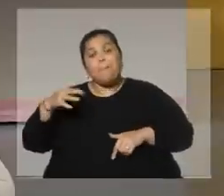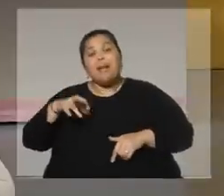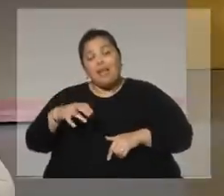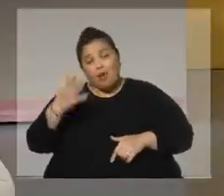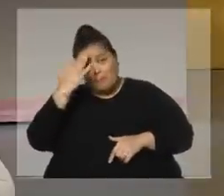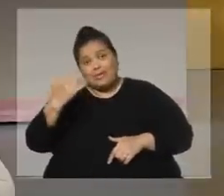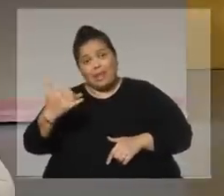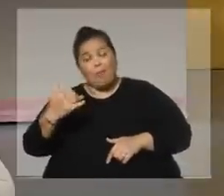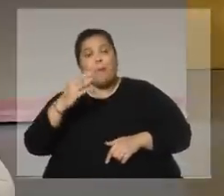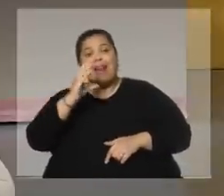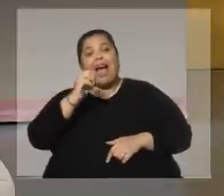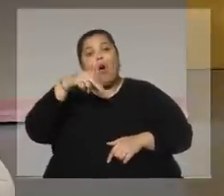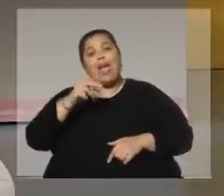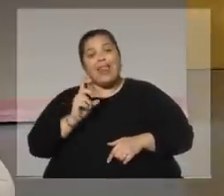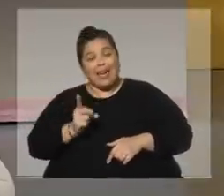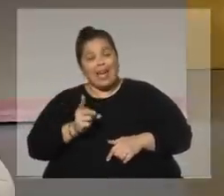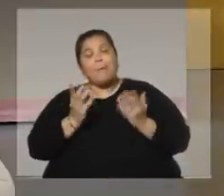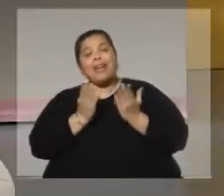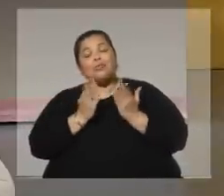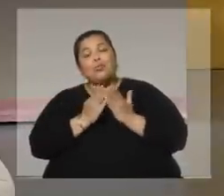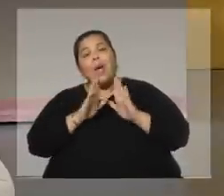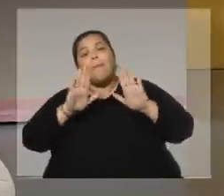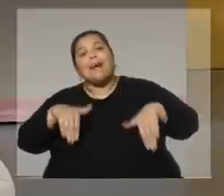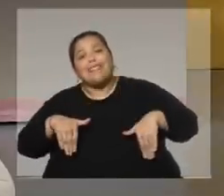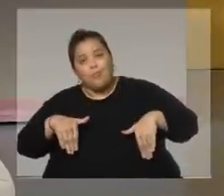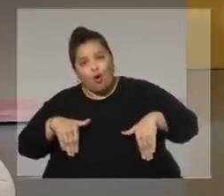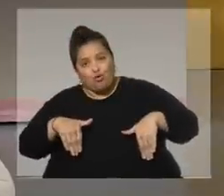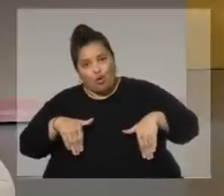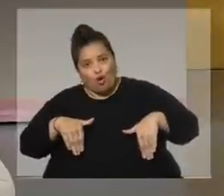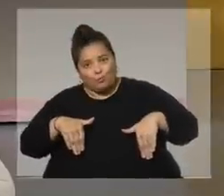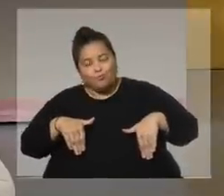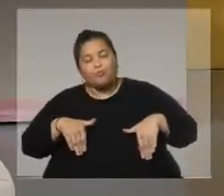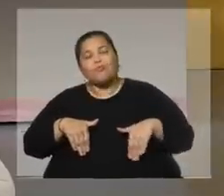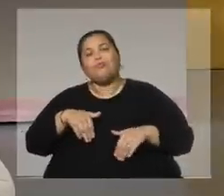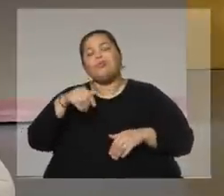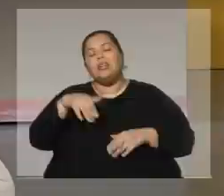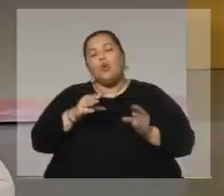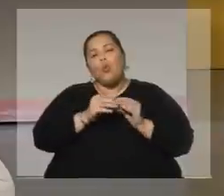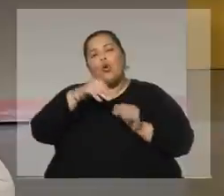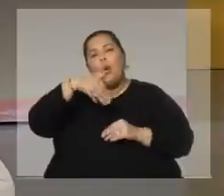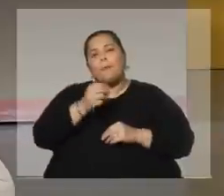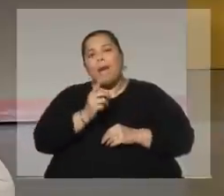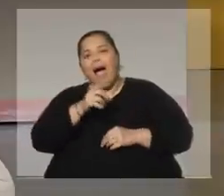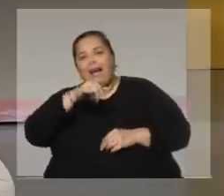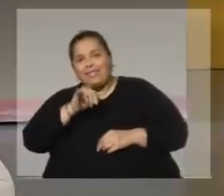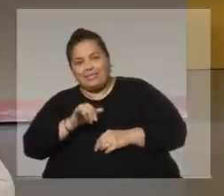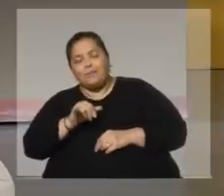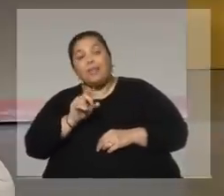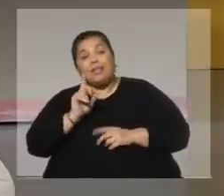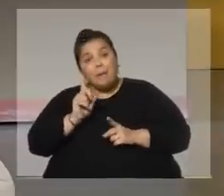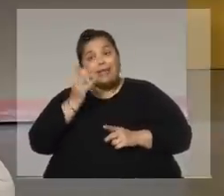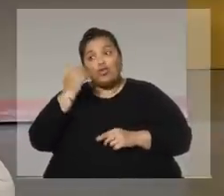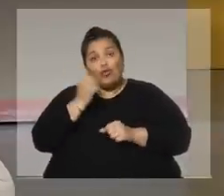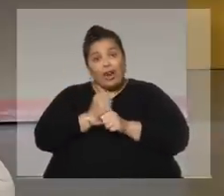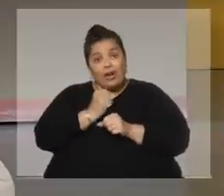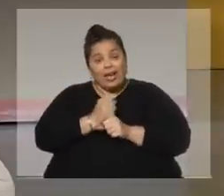la ONG del estudio del patrimonio de los canarios en el Uruguay con Maggi. Es decir, todo lo que... Cuando trabajé